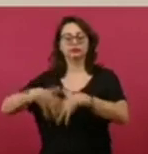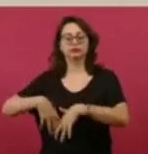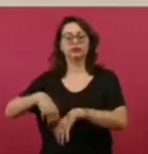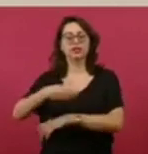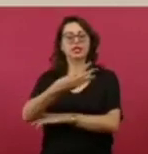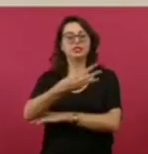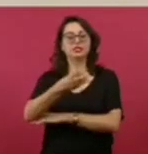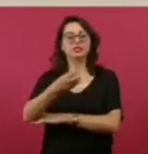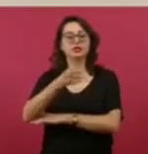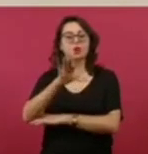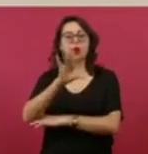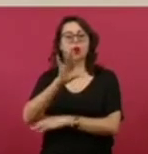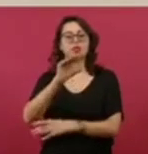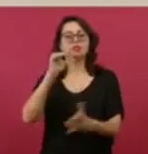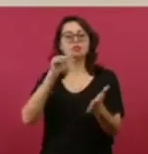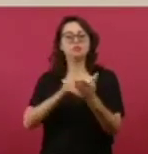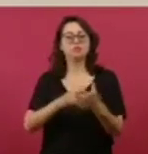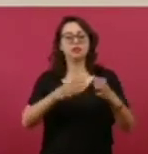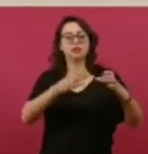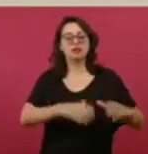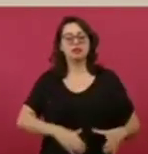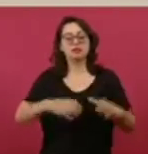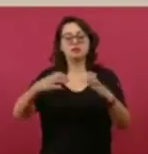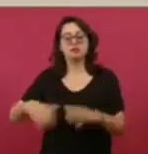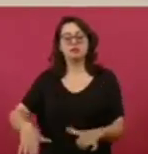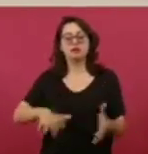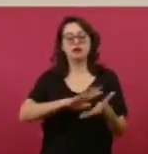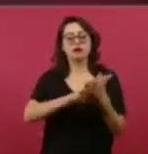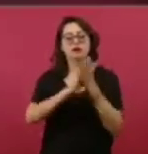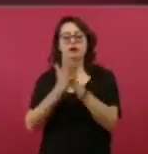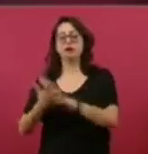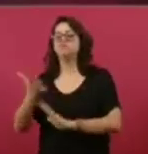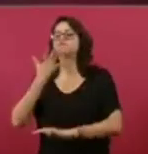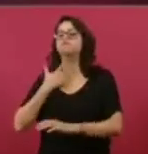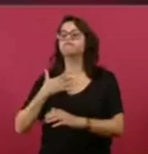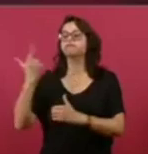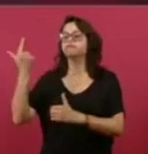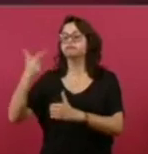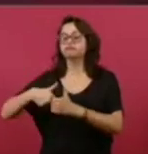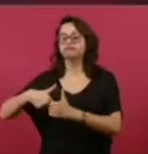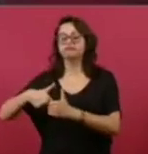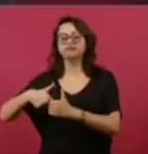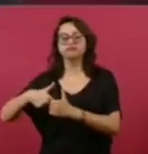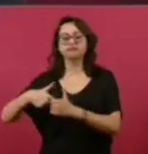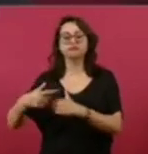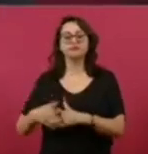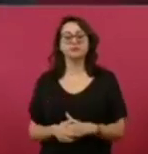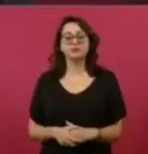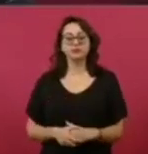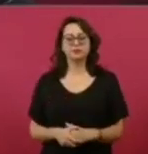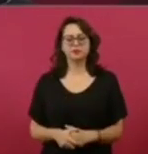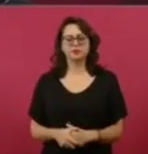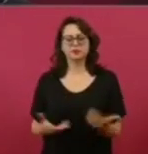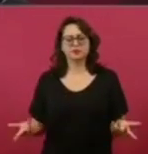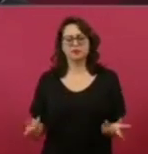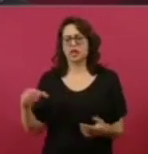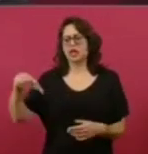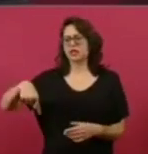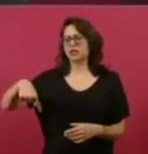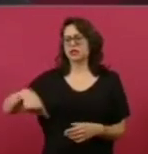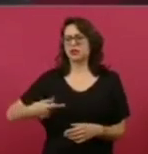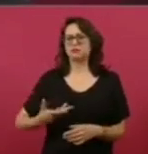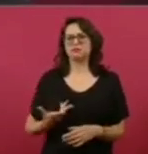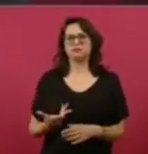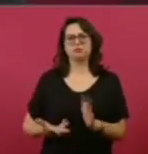¿Saben cuánto tiempo llevábamos sin construir una refinería en México?